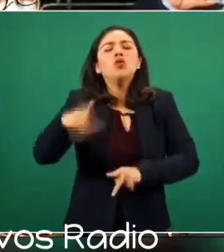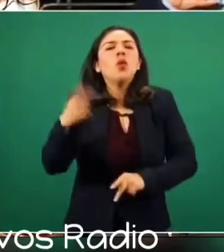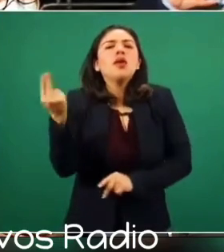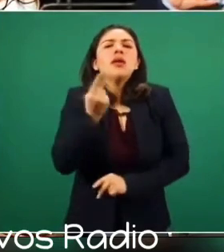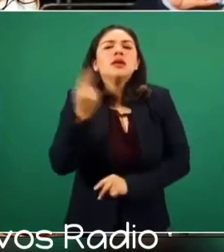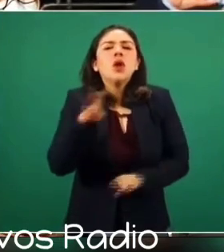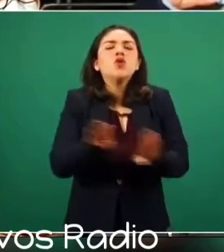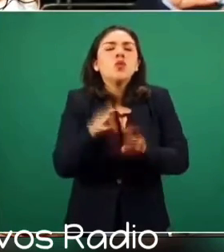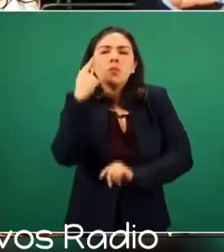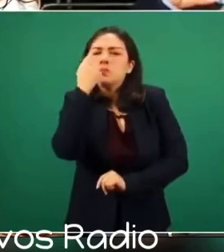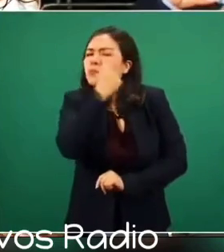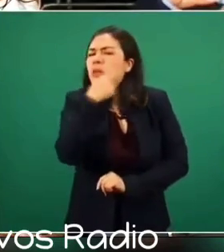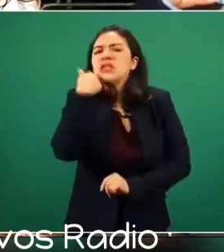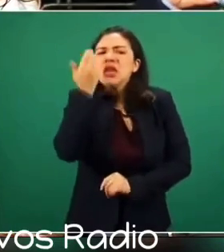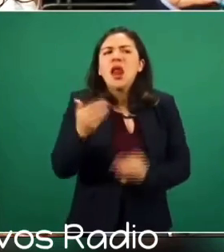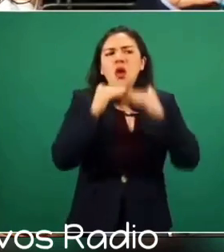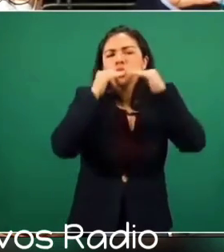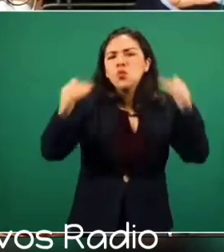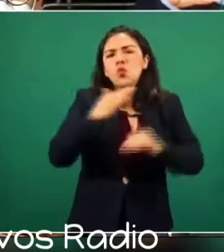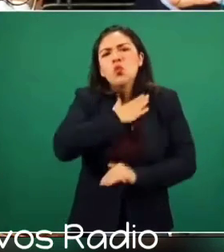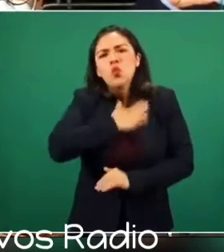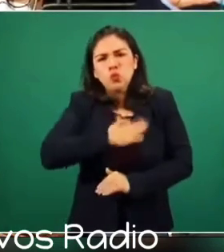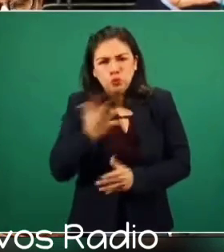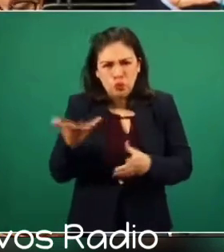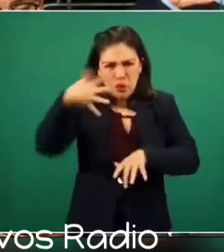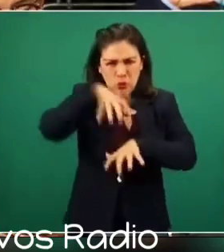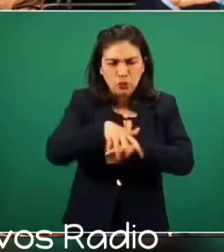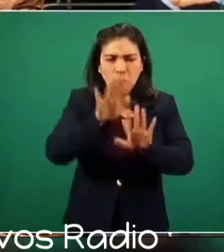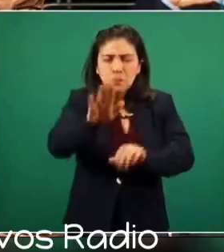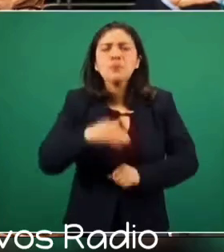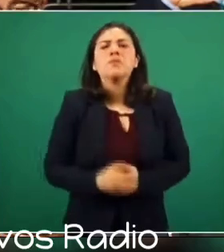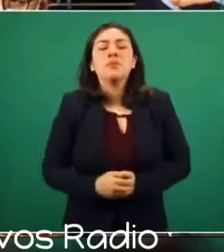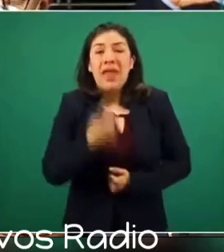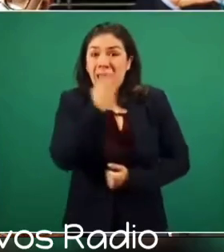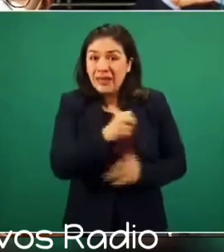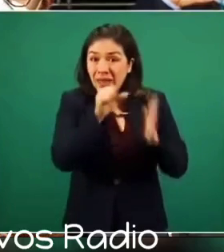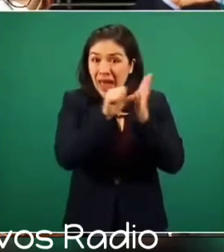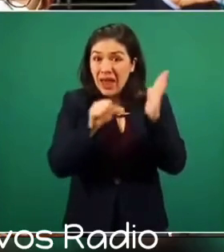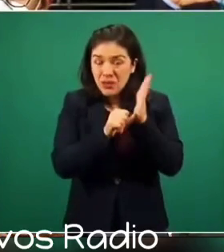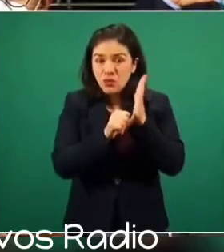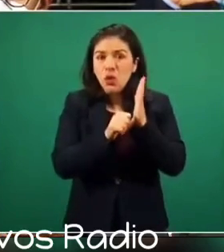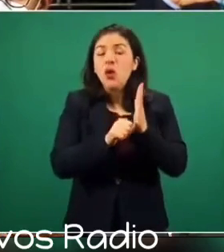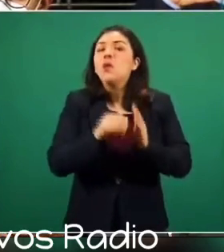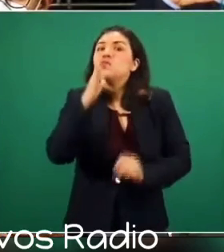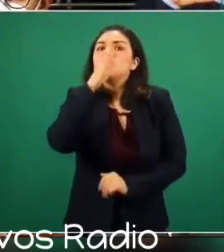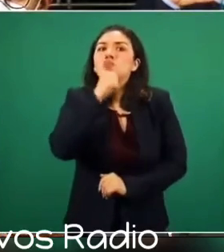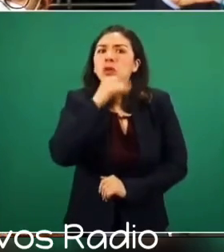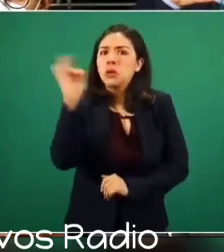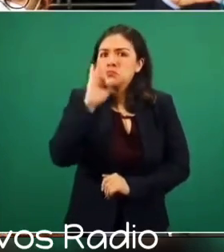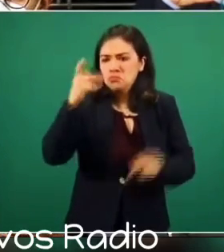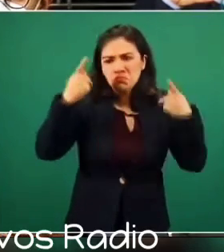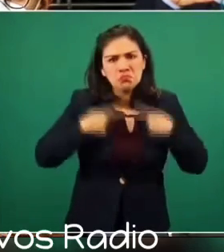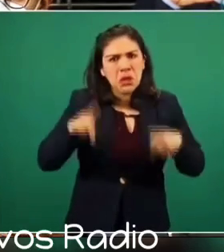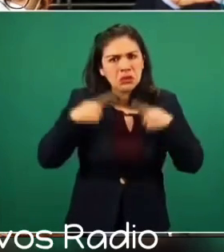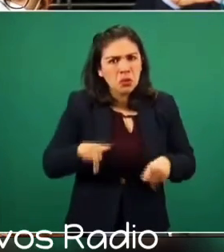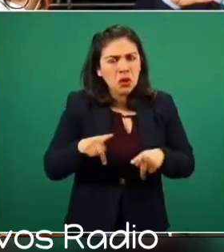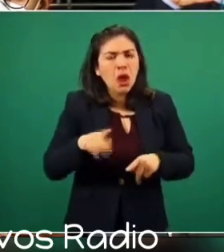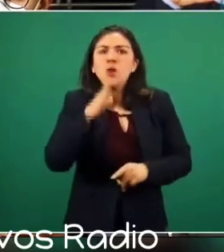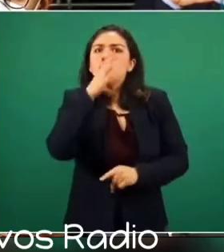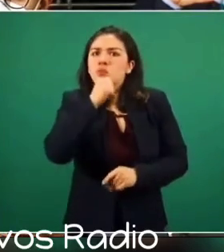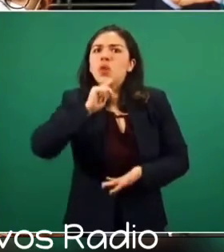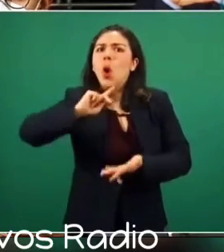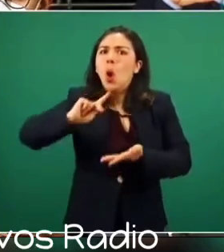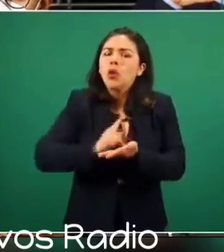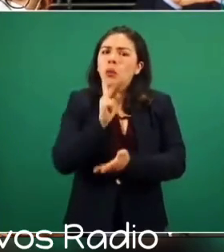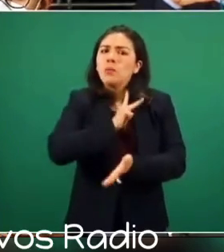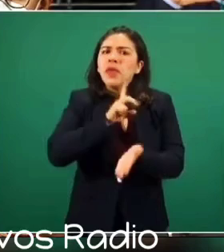necesidades bajo criterios de equidad e inclusión. Señor presidente, este artículo impedirá que cualquier individuo ya no